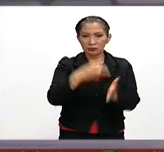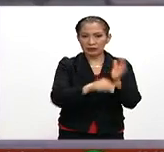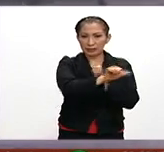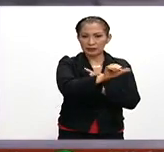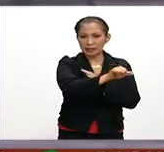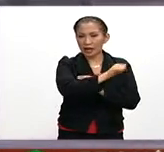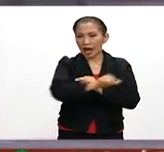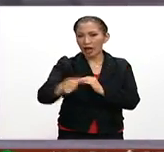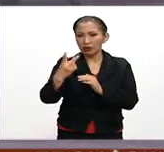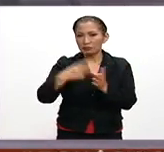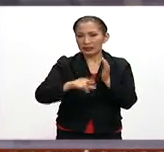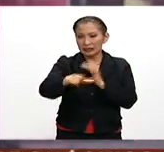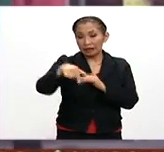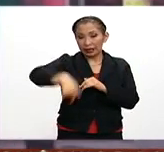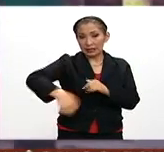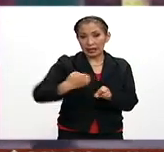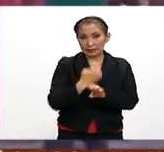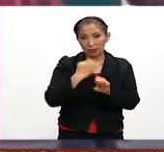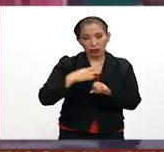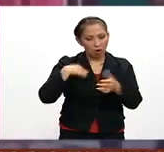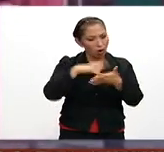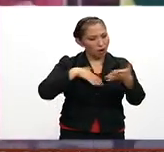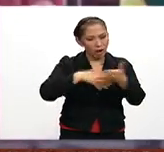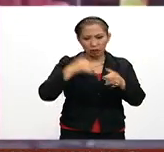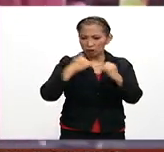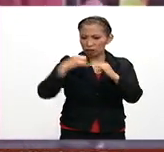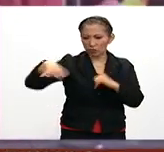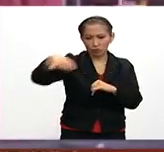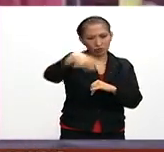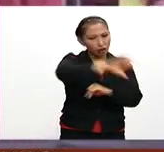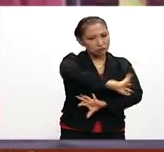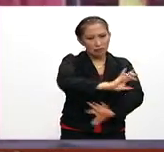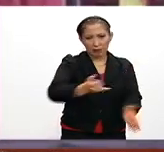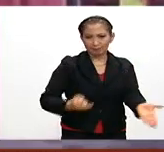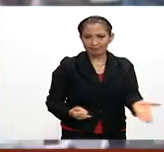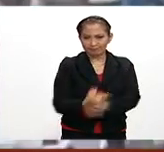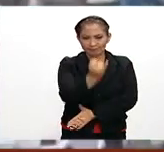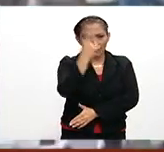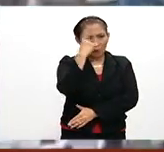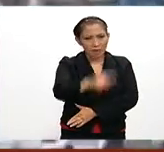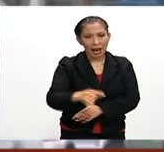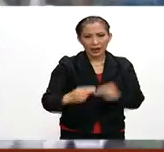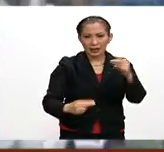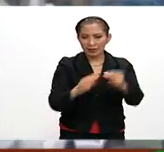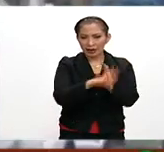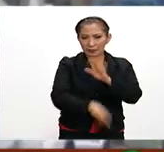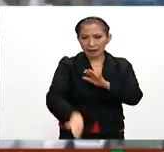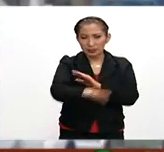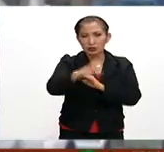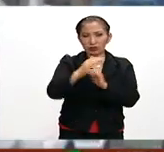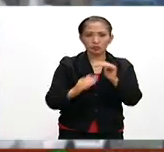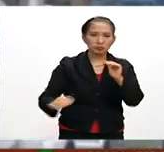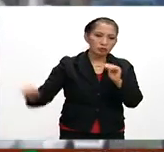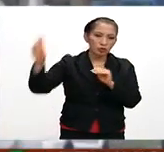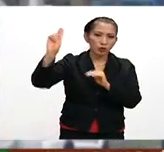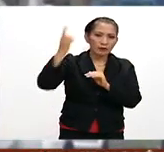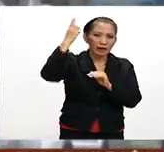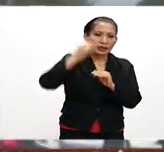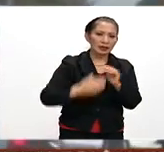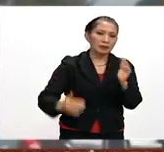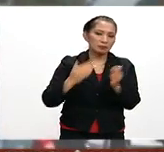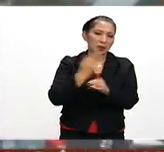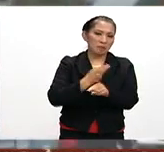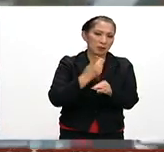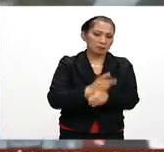-2017 en el estado con los horarios e instituciones educativas establecidas para los niveles básicos, superior y medio superior.